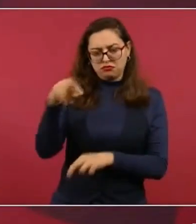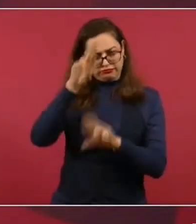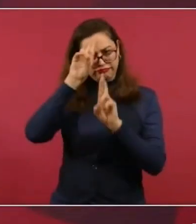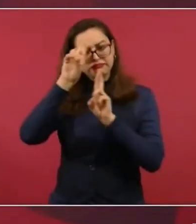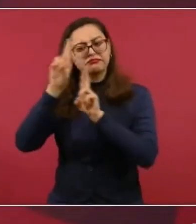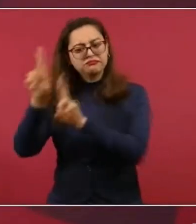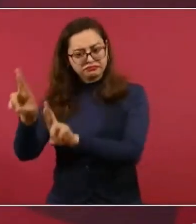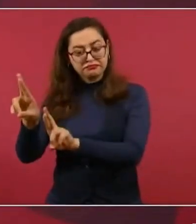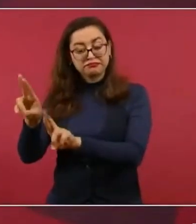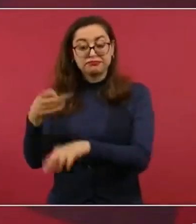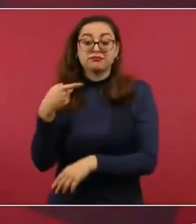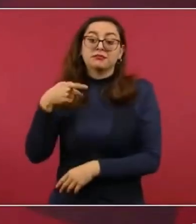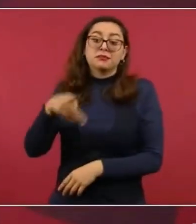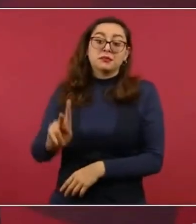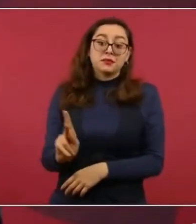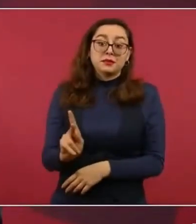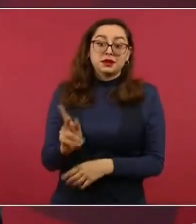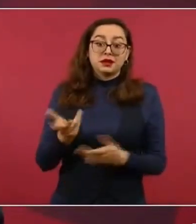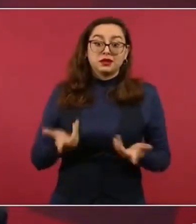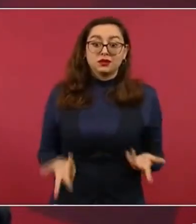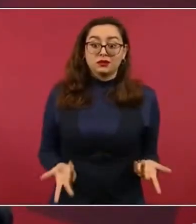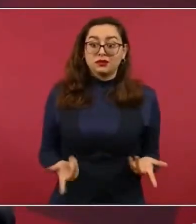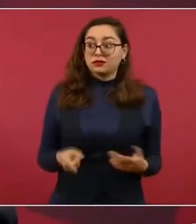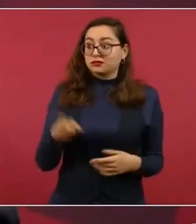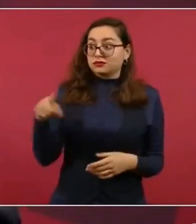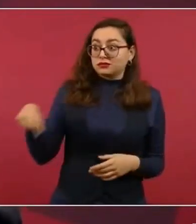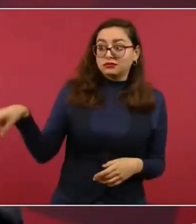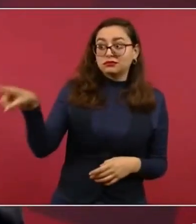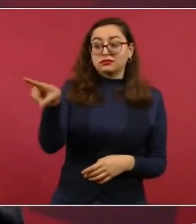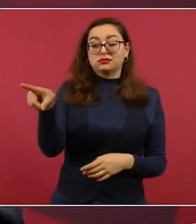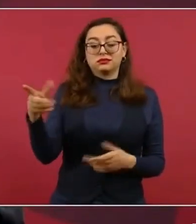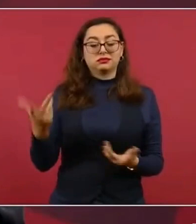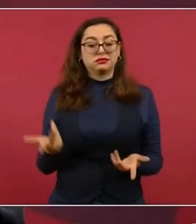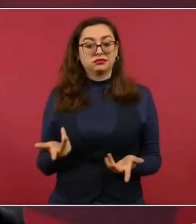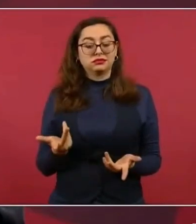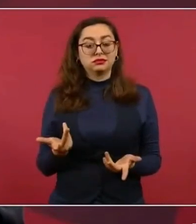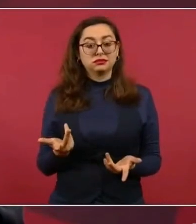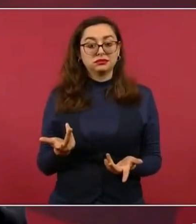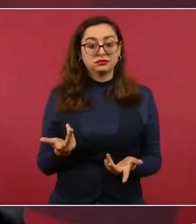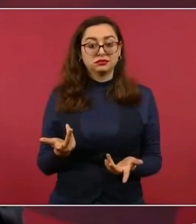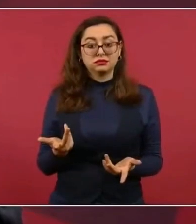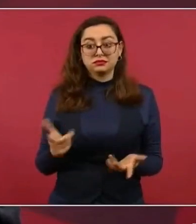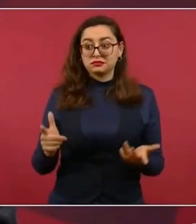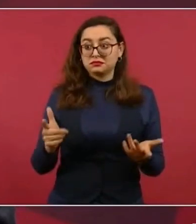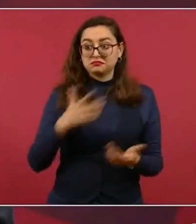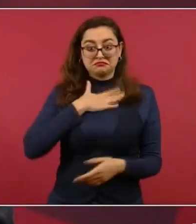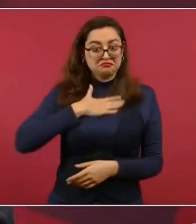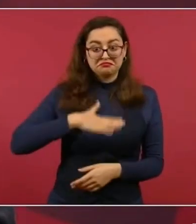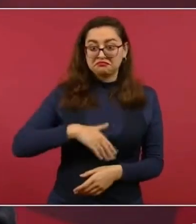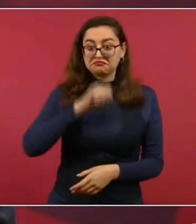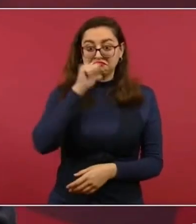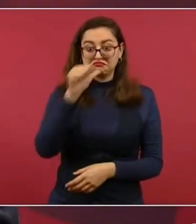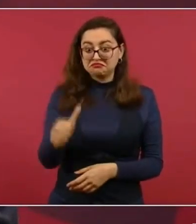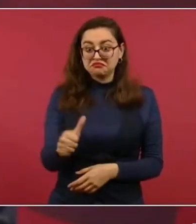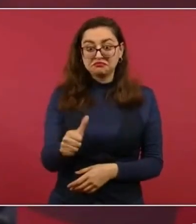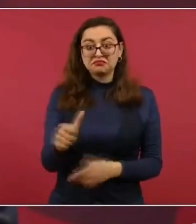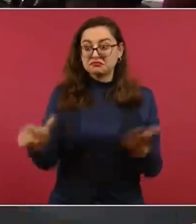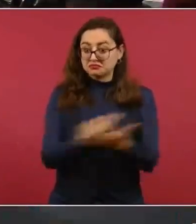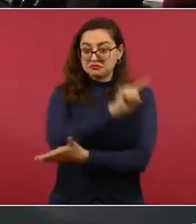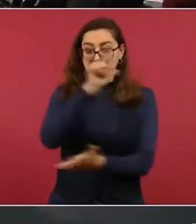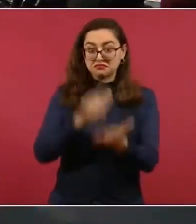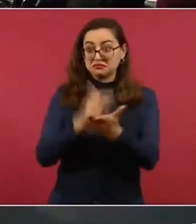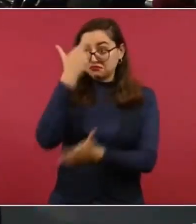es que sabiendo que se cometió una injusticia, una